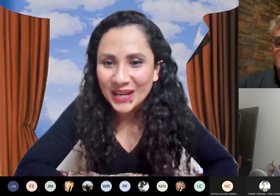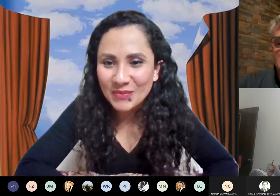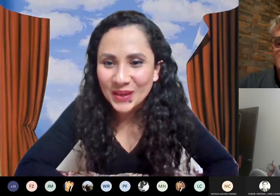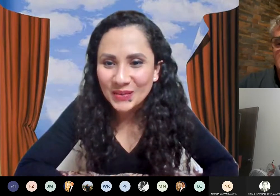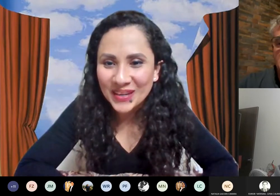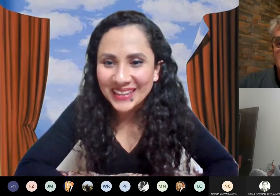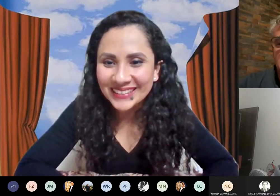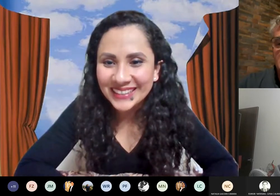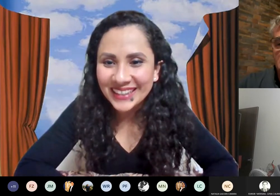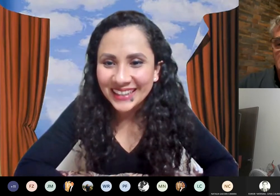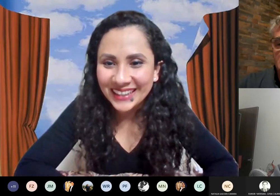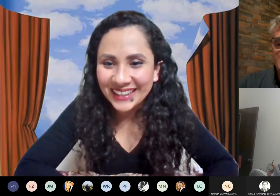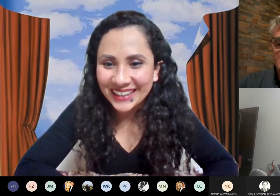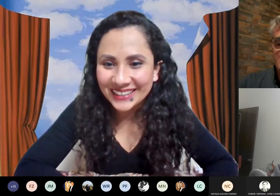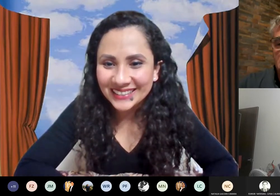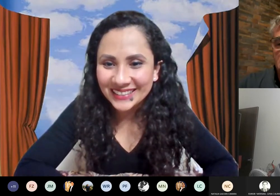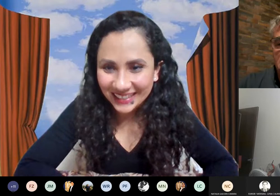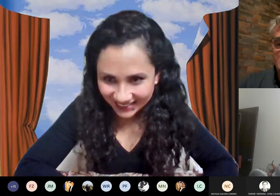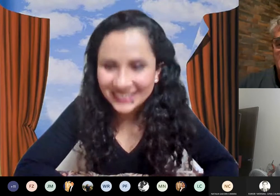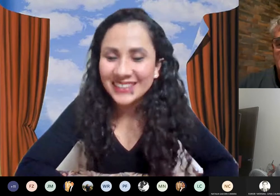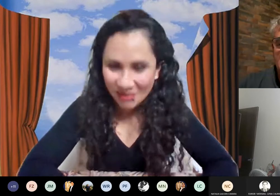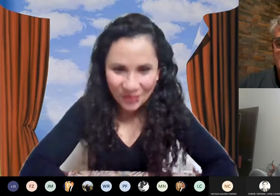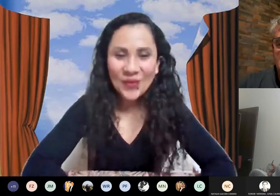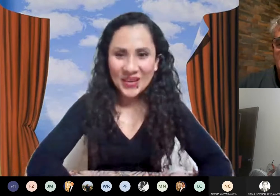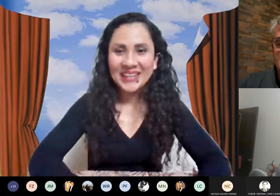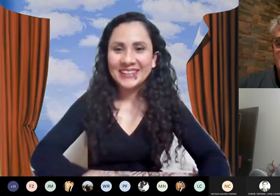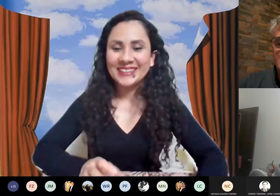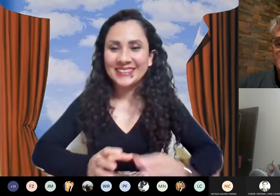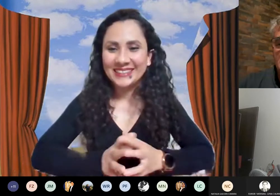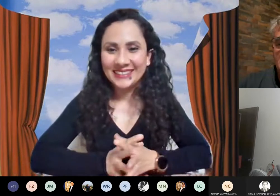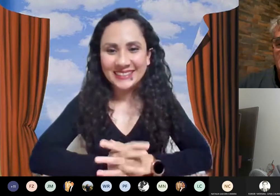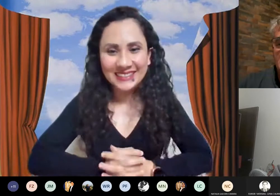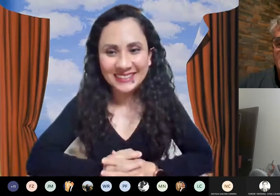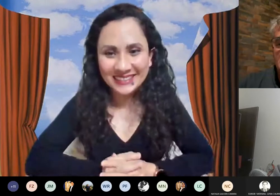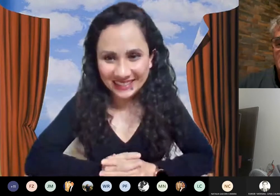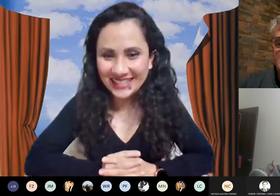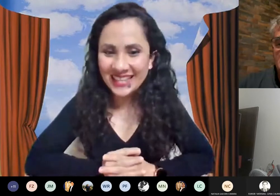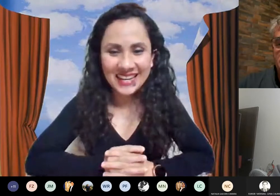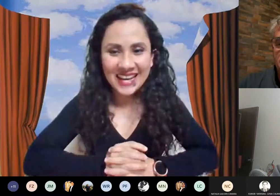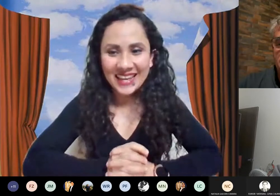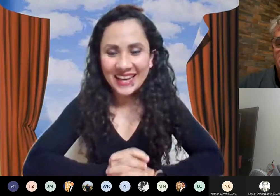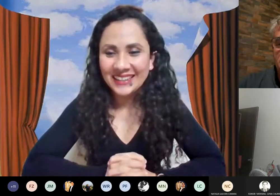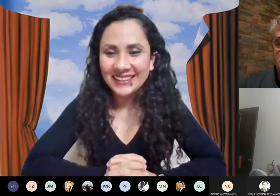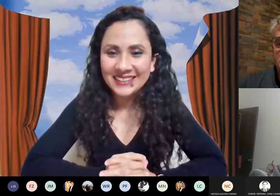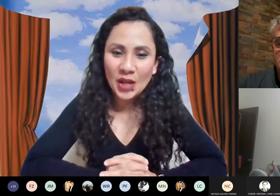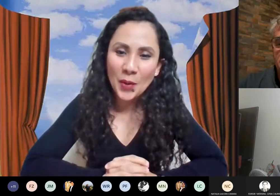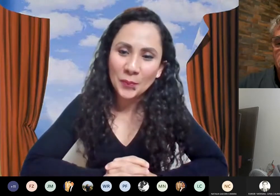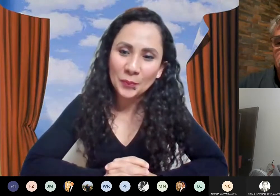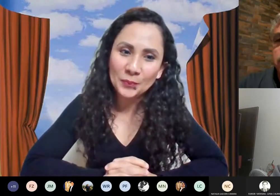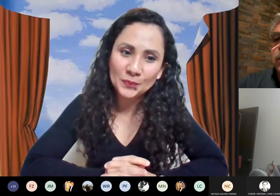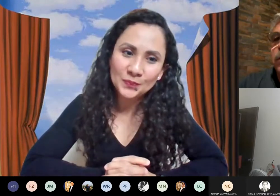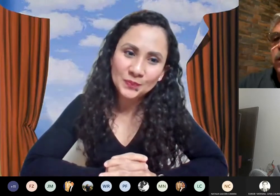para que me recuerdes claro que sí doctora muy bien gracias sí de nada